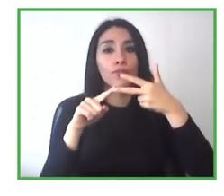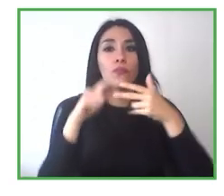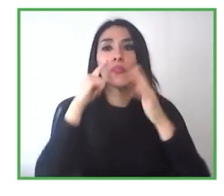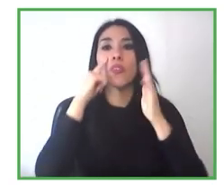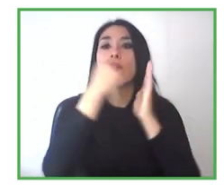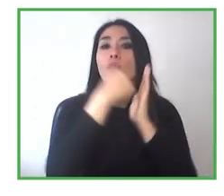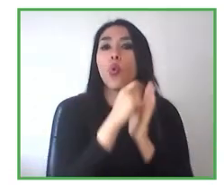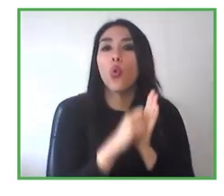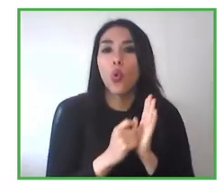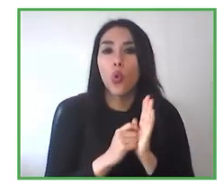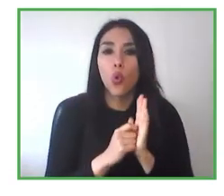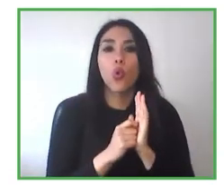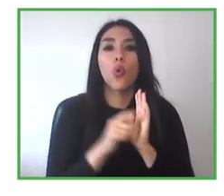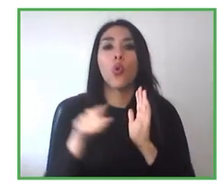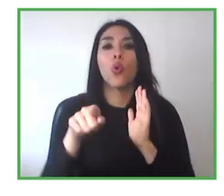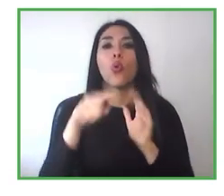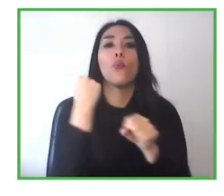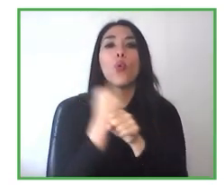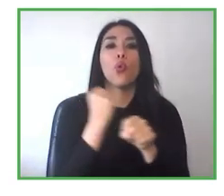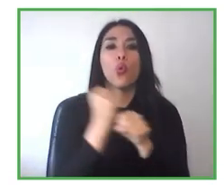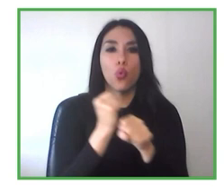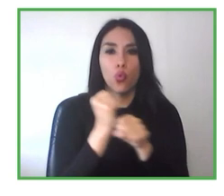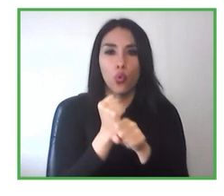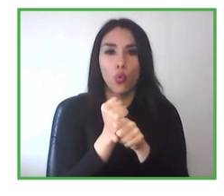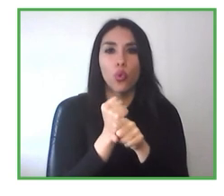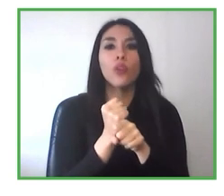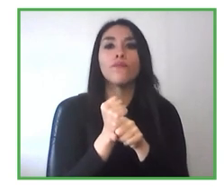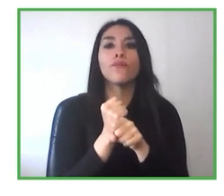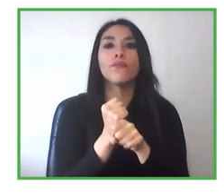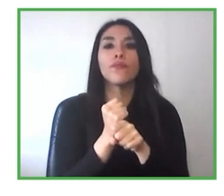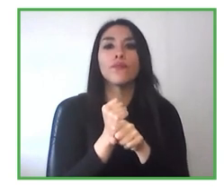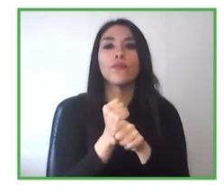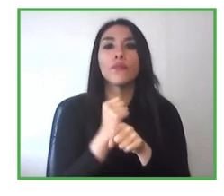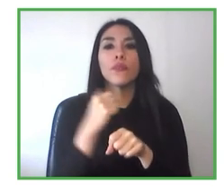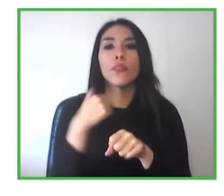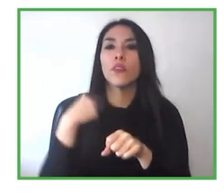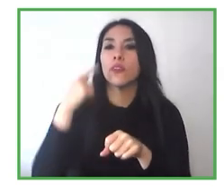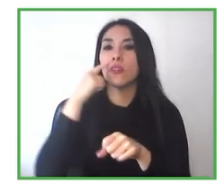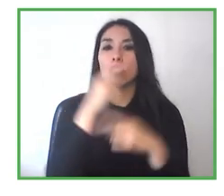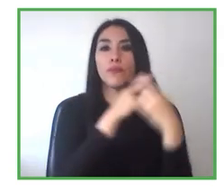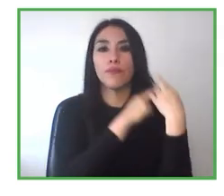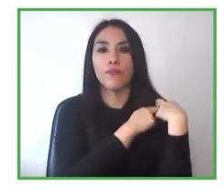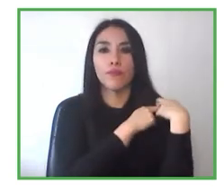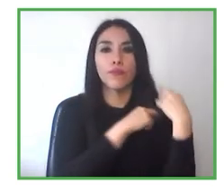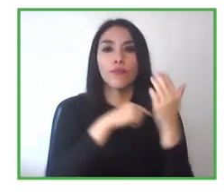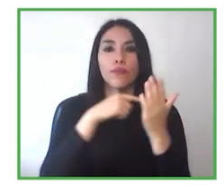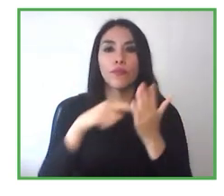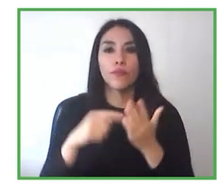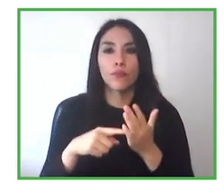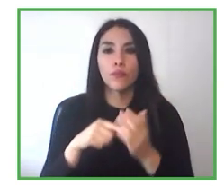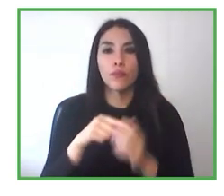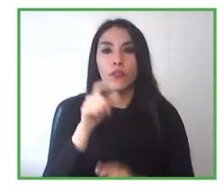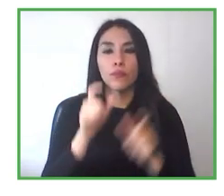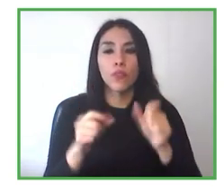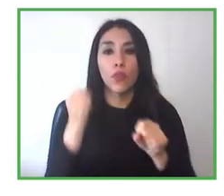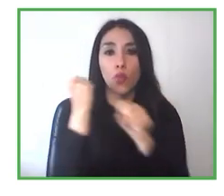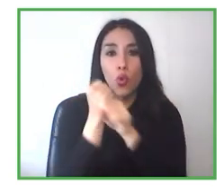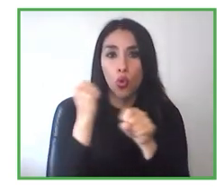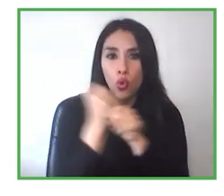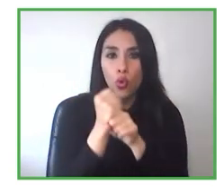como la jefatura hace esta evaluación de desempeño de la persona. Entonces, nosotros lo tenemos